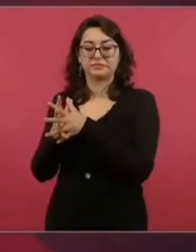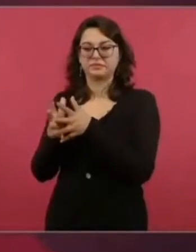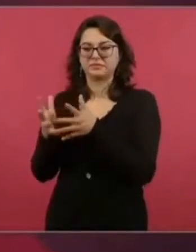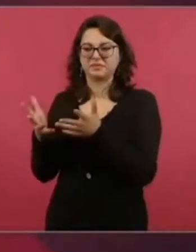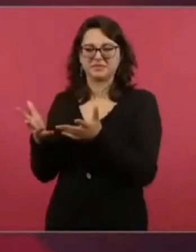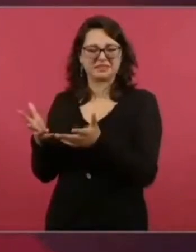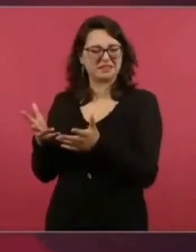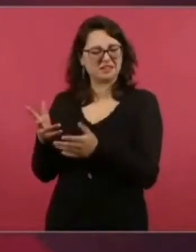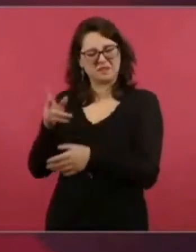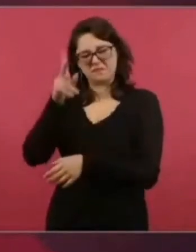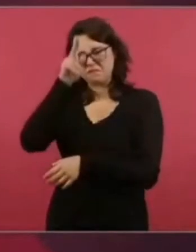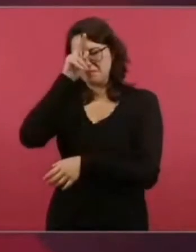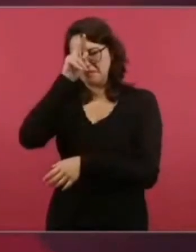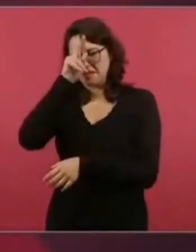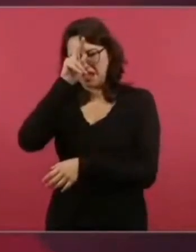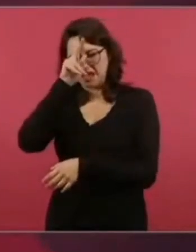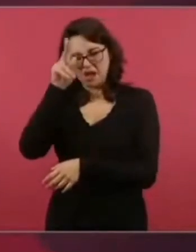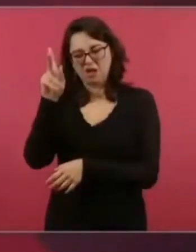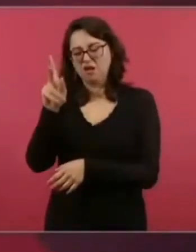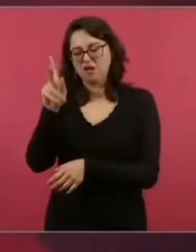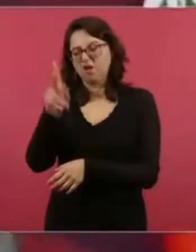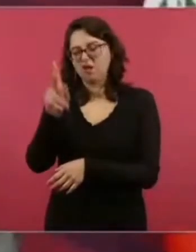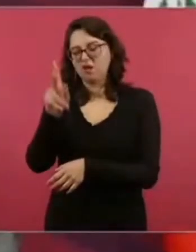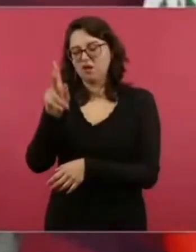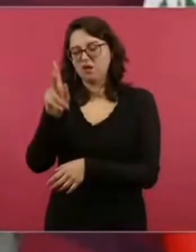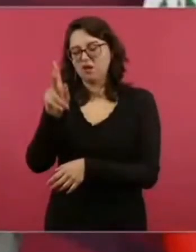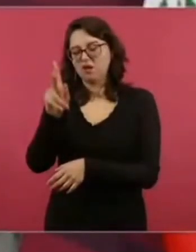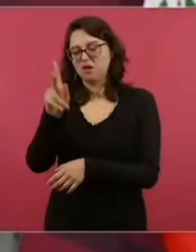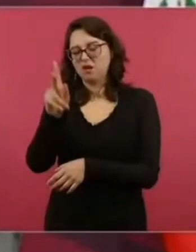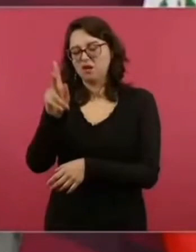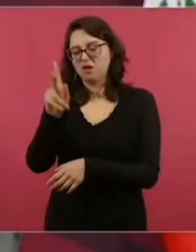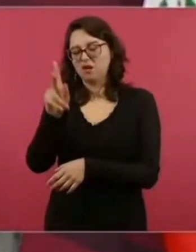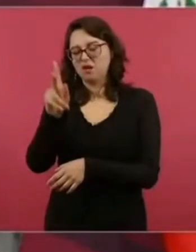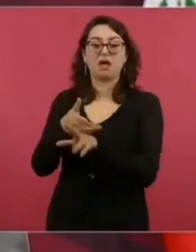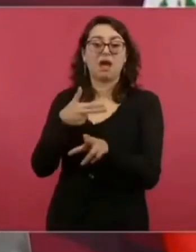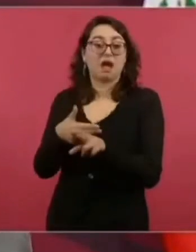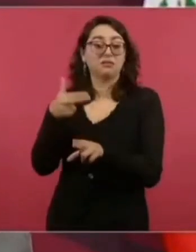acosado y llevado a a la muerte,